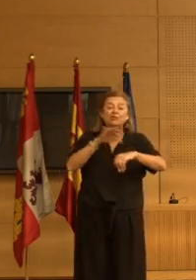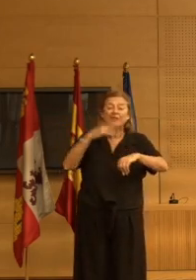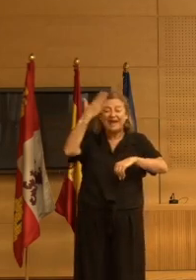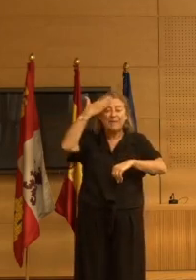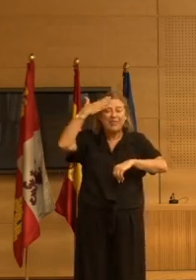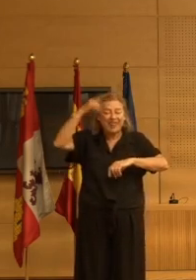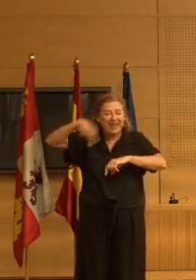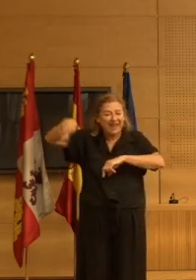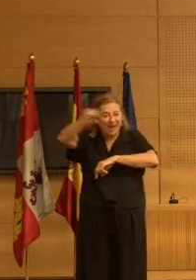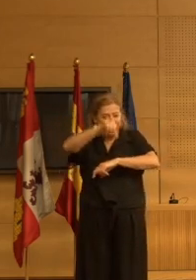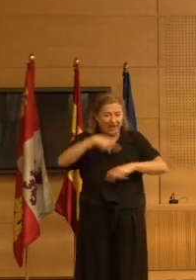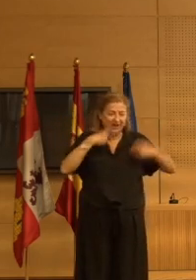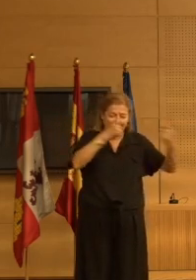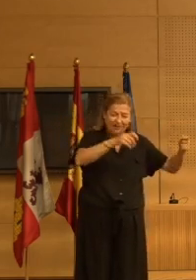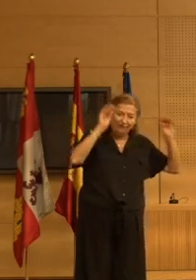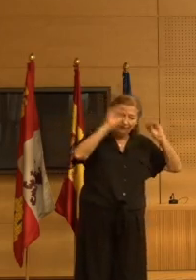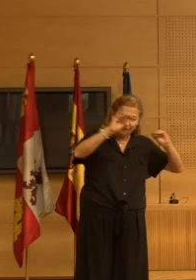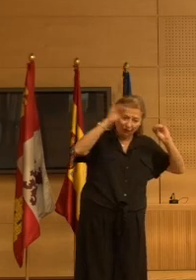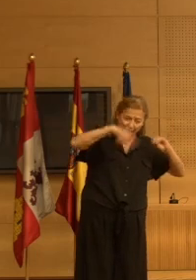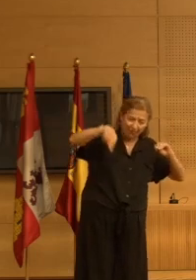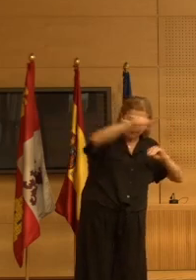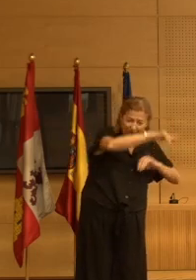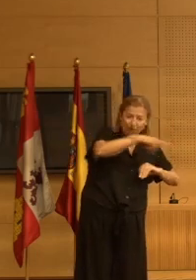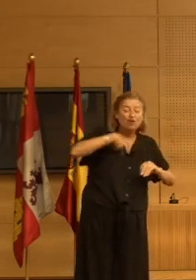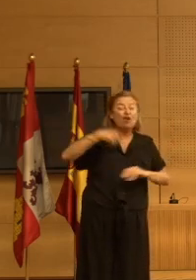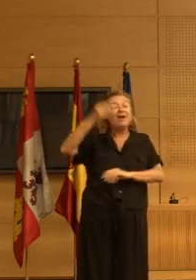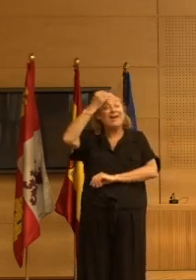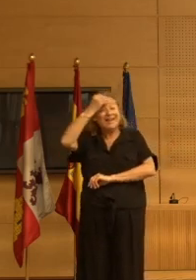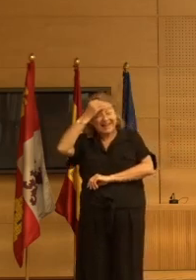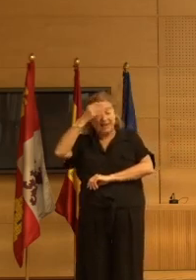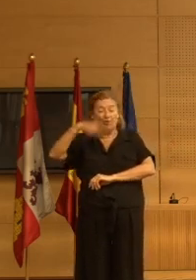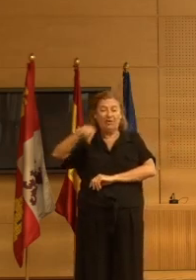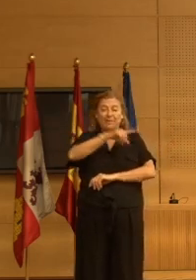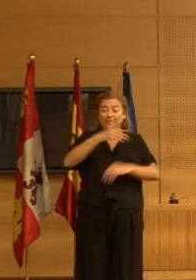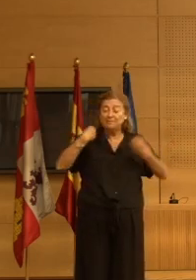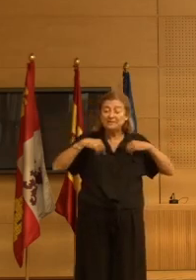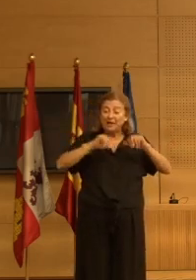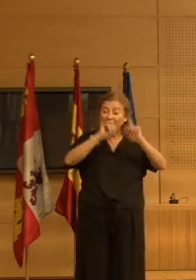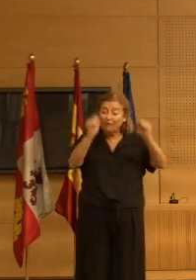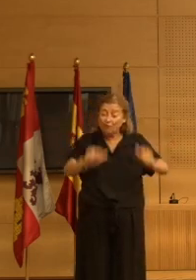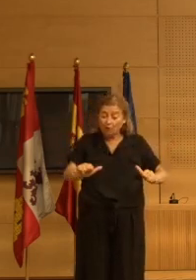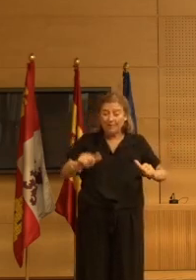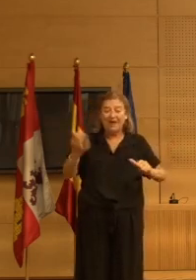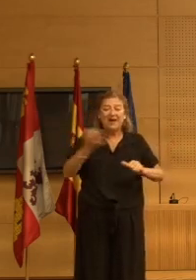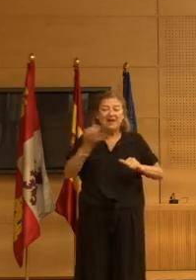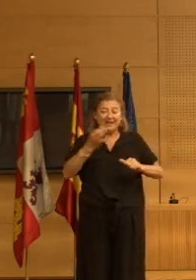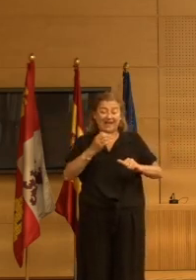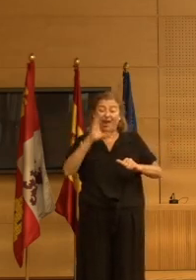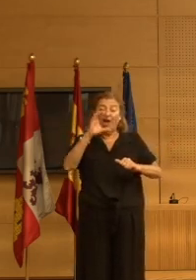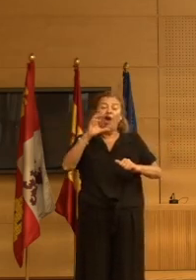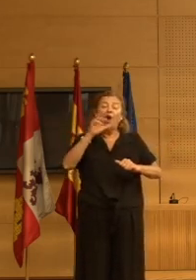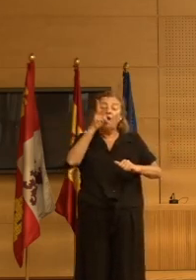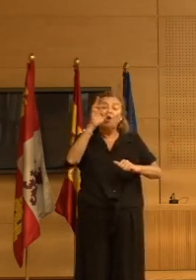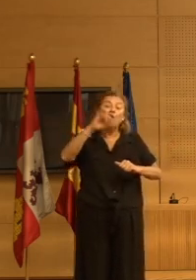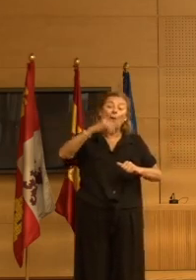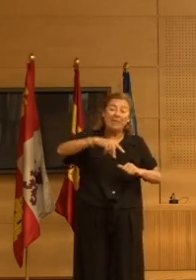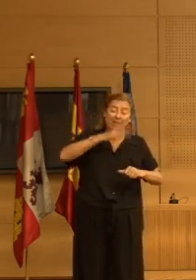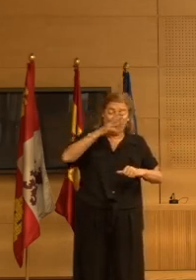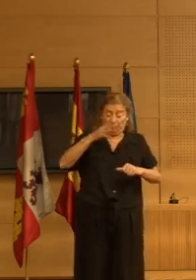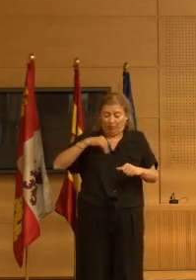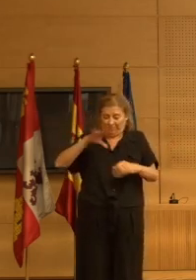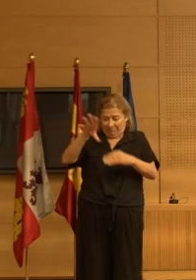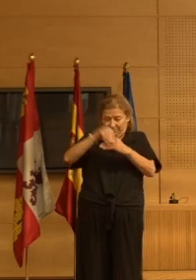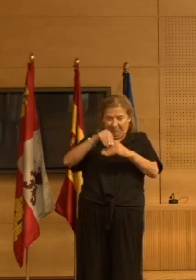y yo creo por lo que hemos visto que los de la misma manera que Chrome es aplicable por médicos